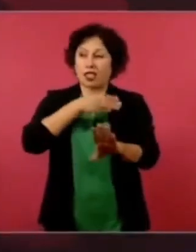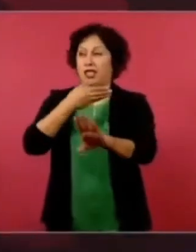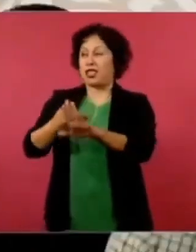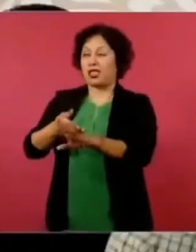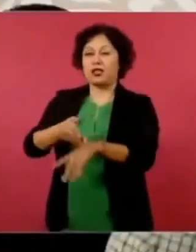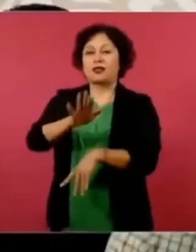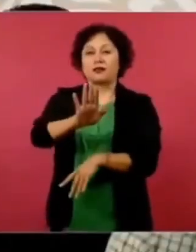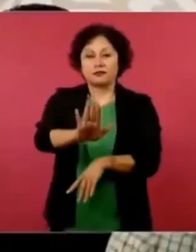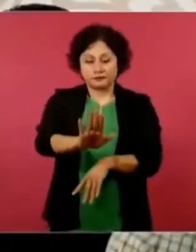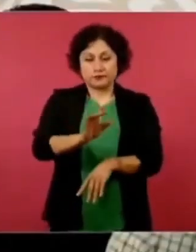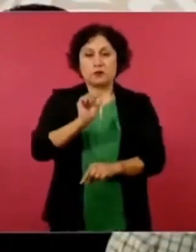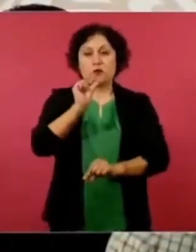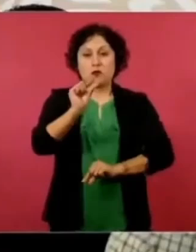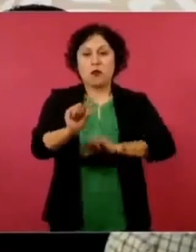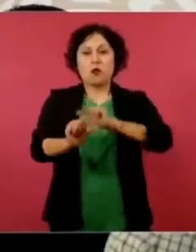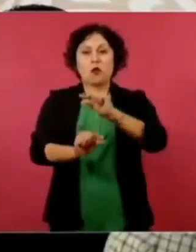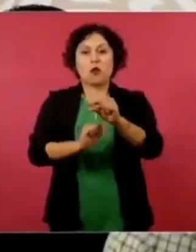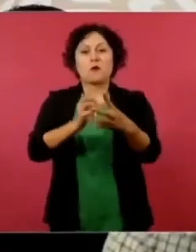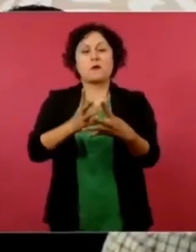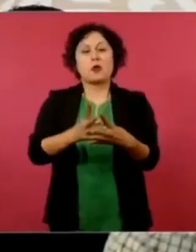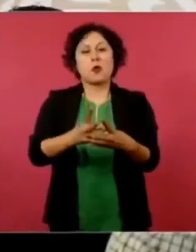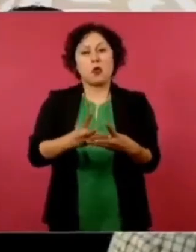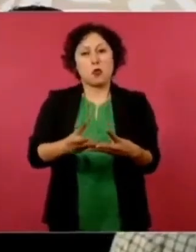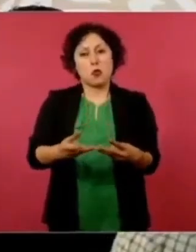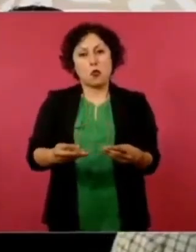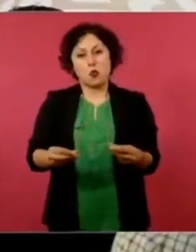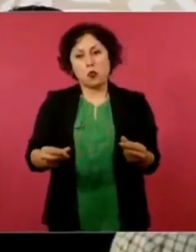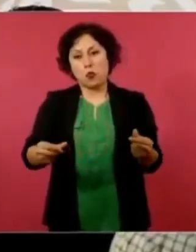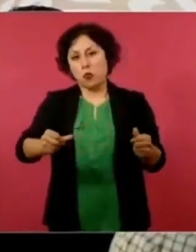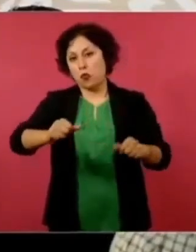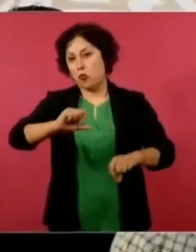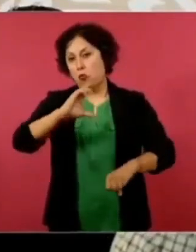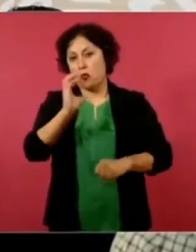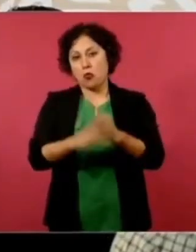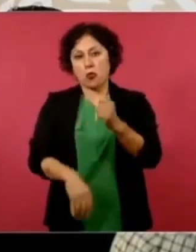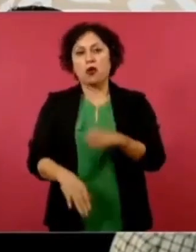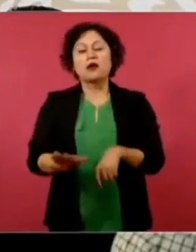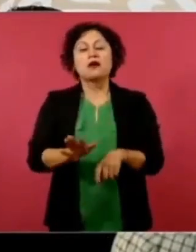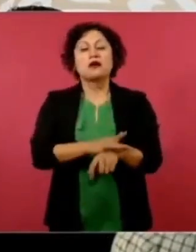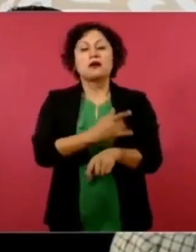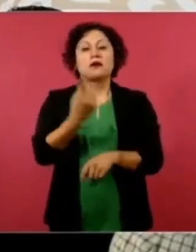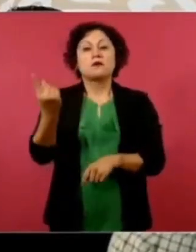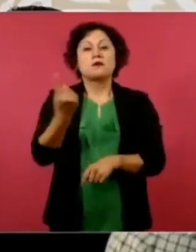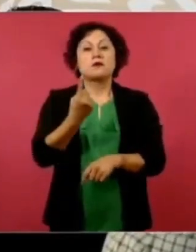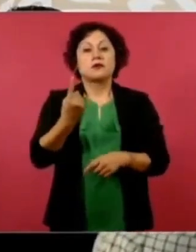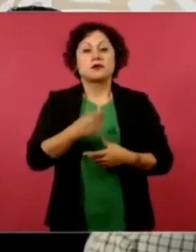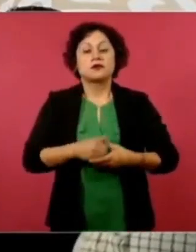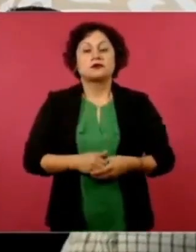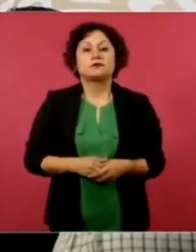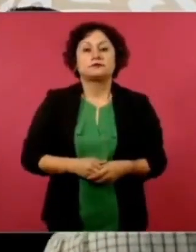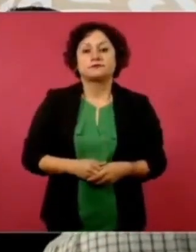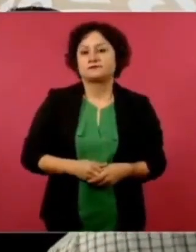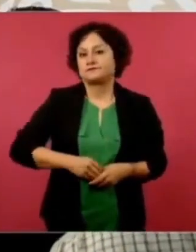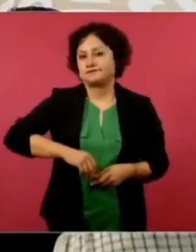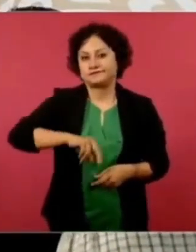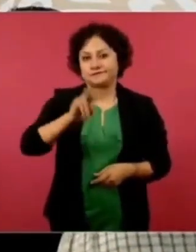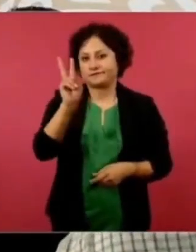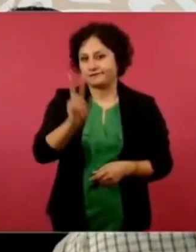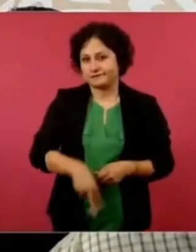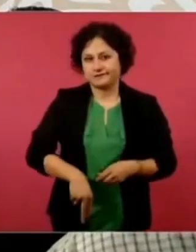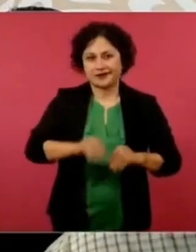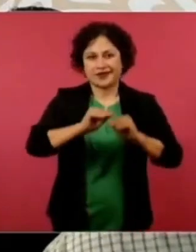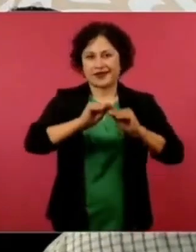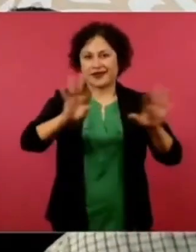como fue muy evidente que eso no